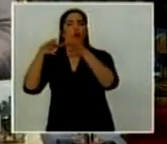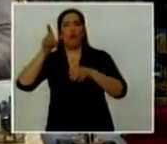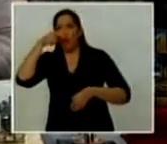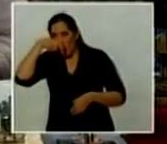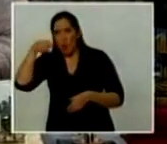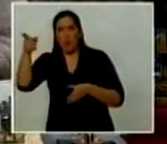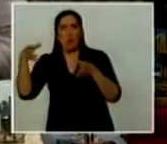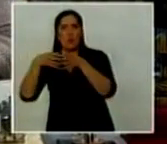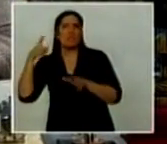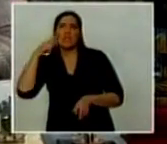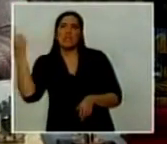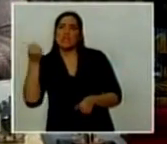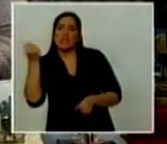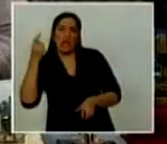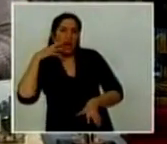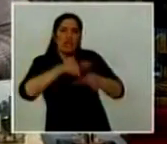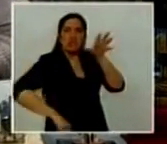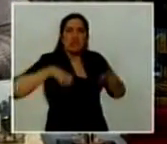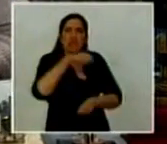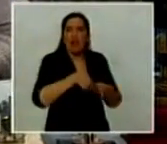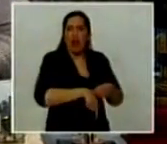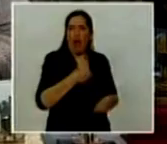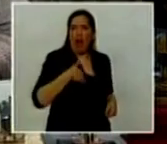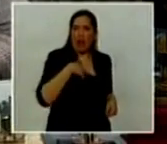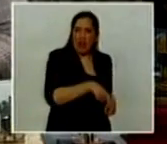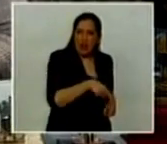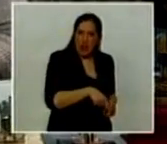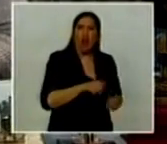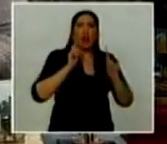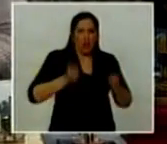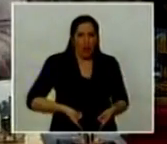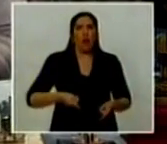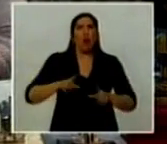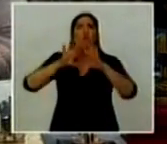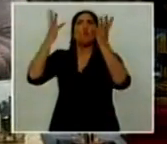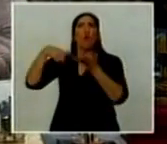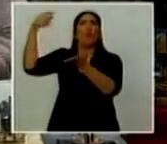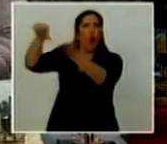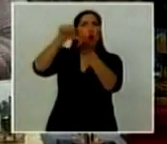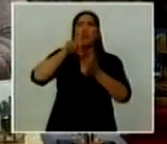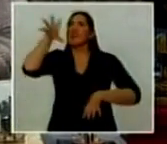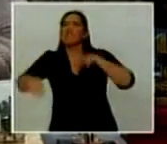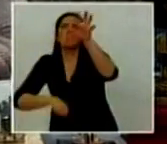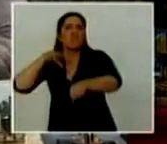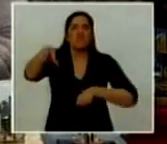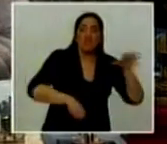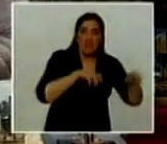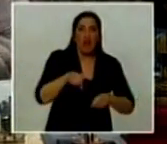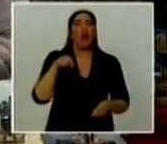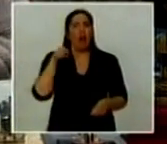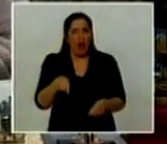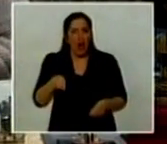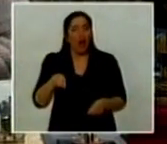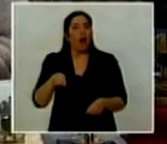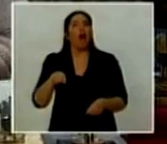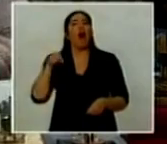depredando la Argentina e intentando depredar también al mundo, ha permitido que la mayoría